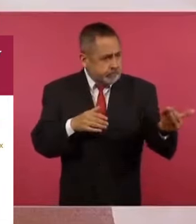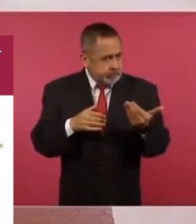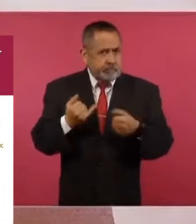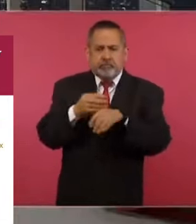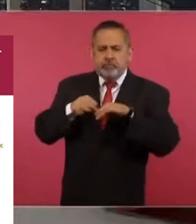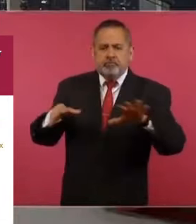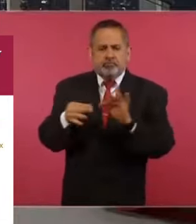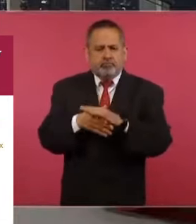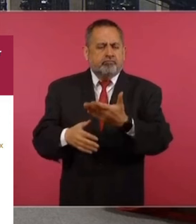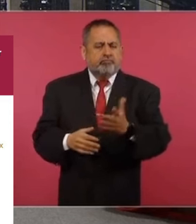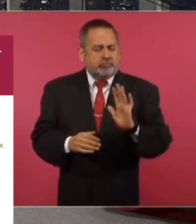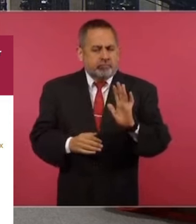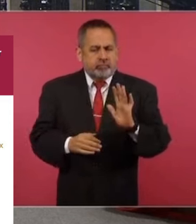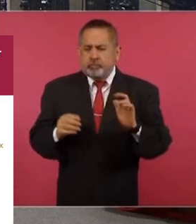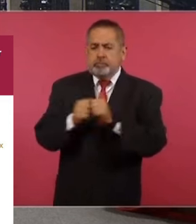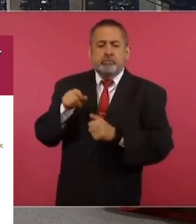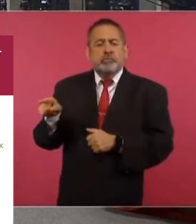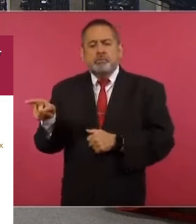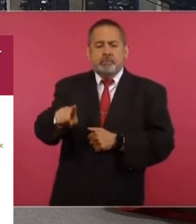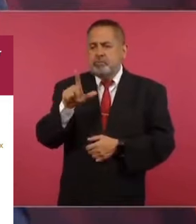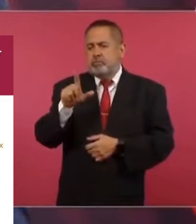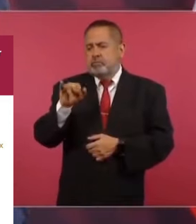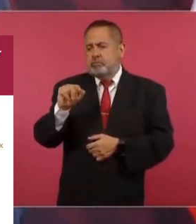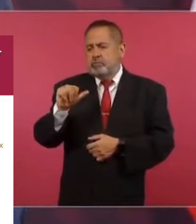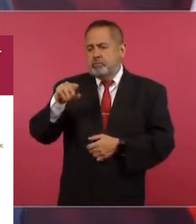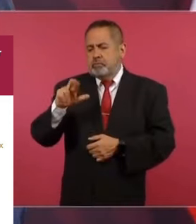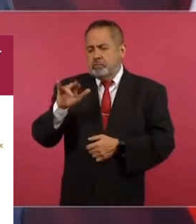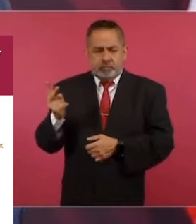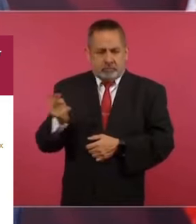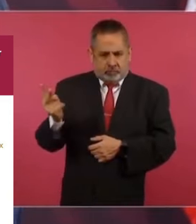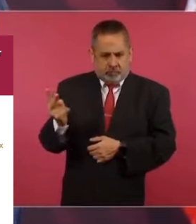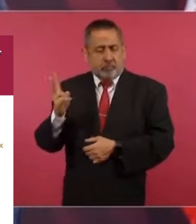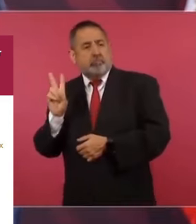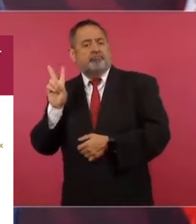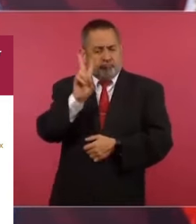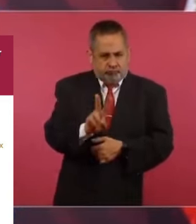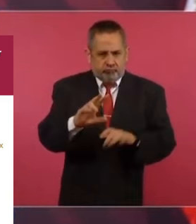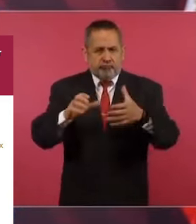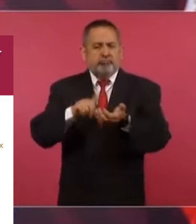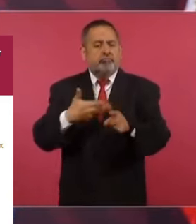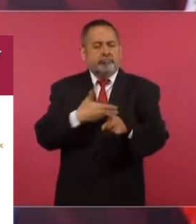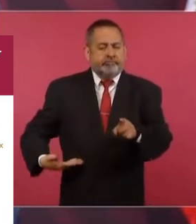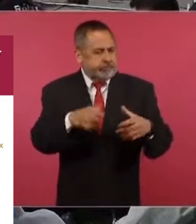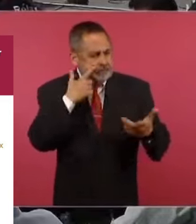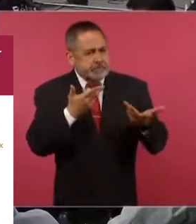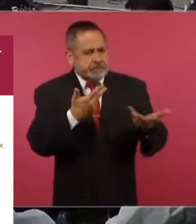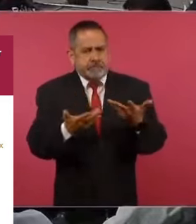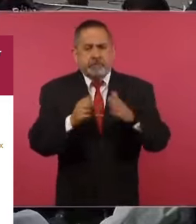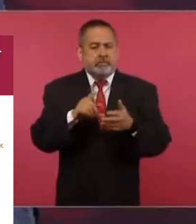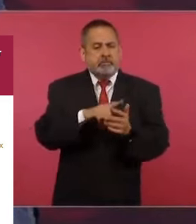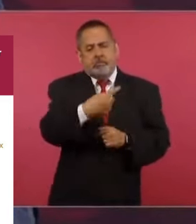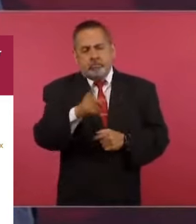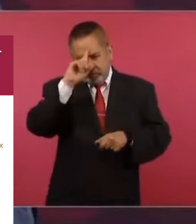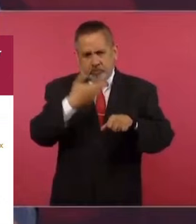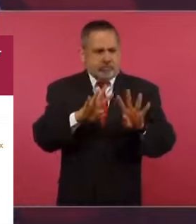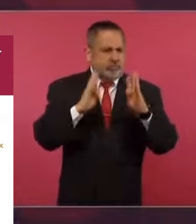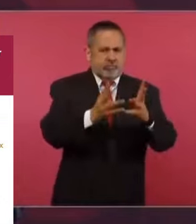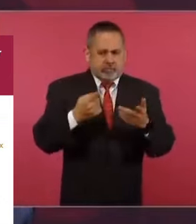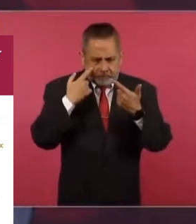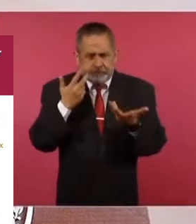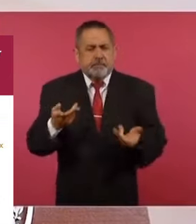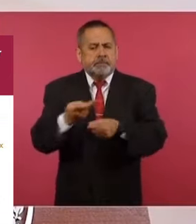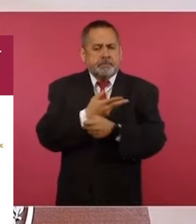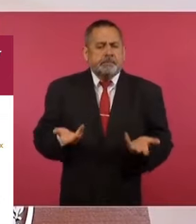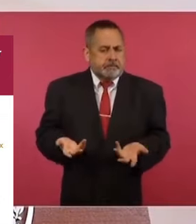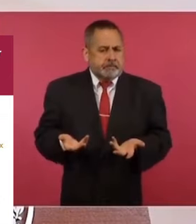y que con la secretaría de Gobernación se entrevisten con la presidenta del INE, con las consejeras, consejeros, y se